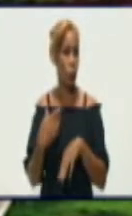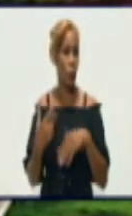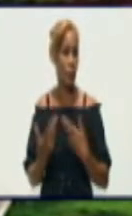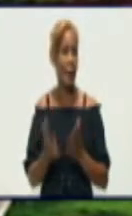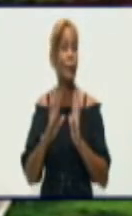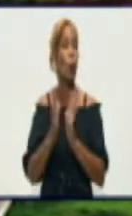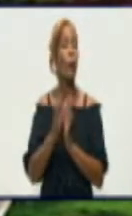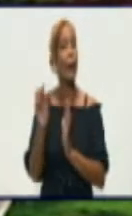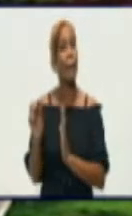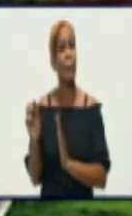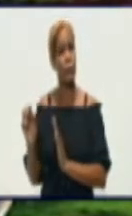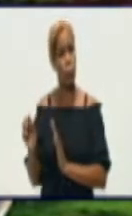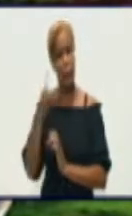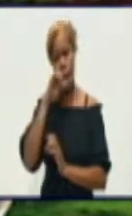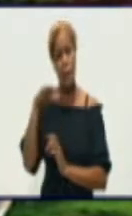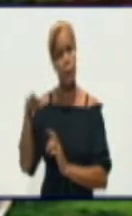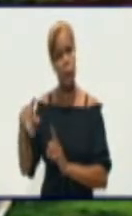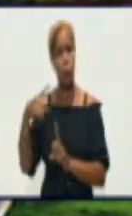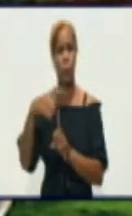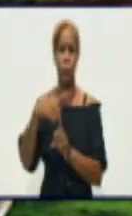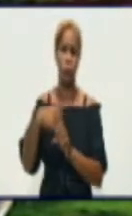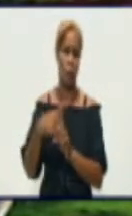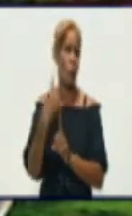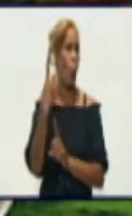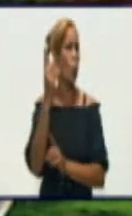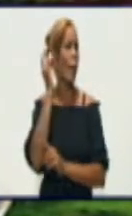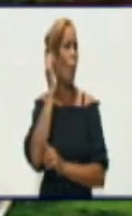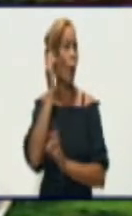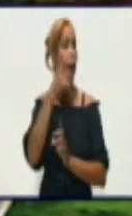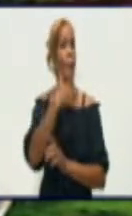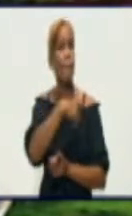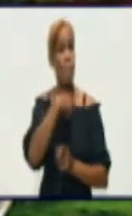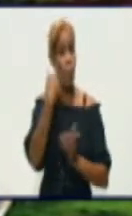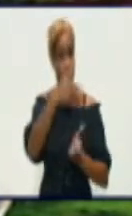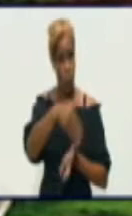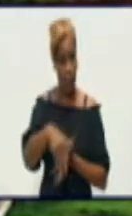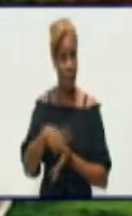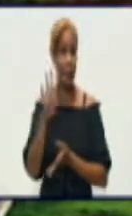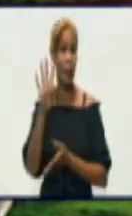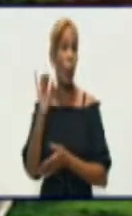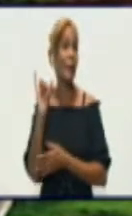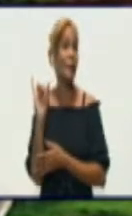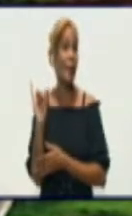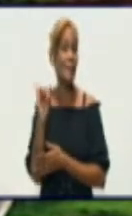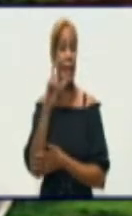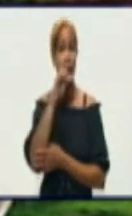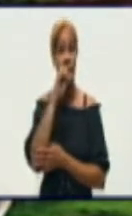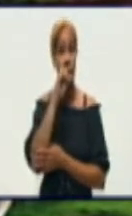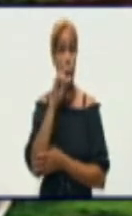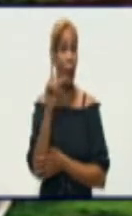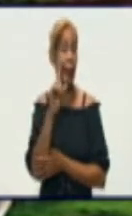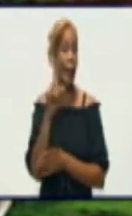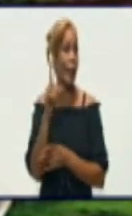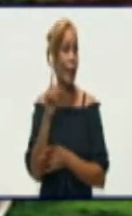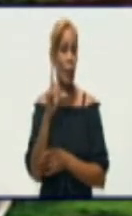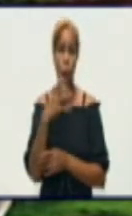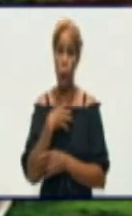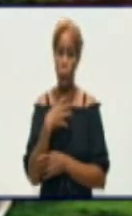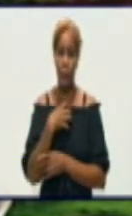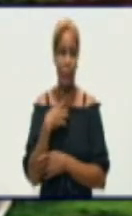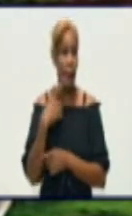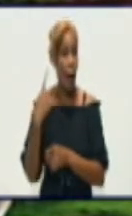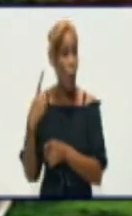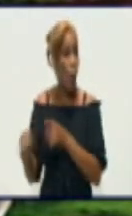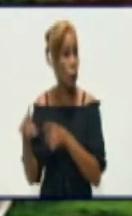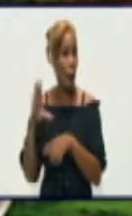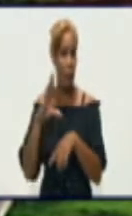provincia de Granma, una mujer de 46 años, que no tenía antecedentes de ninguna otra enfermedad,